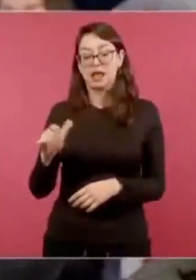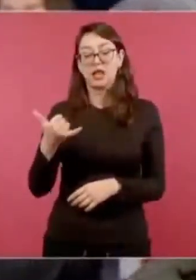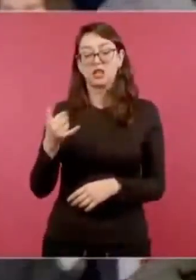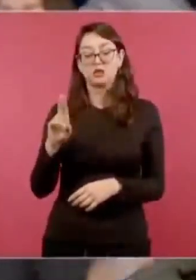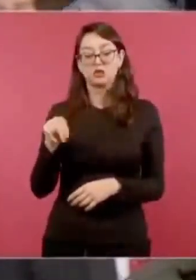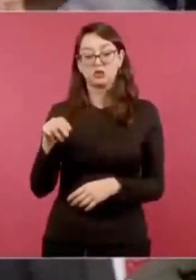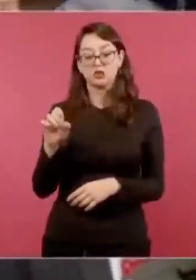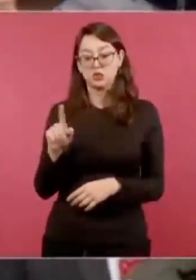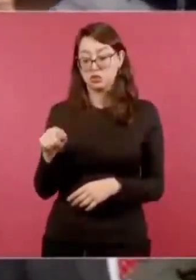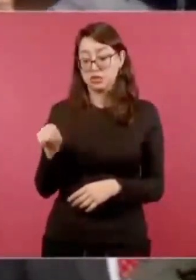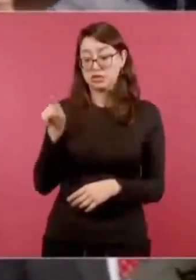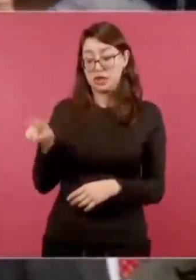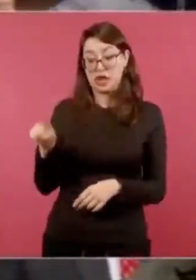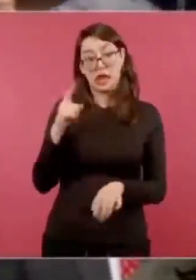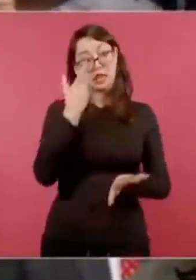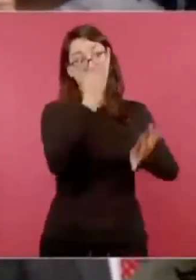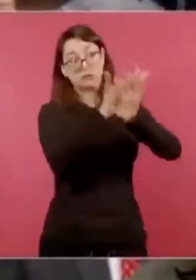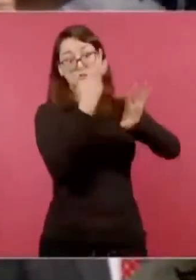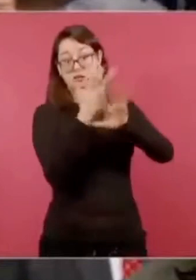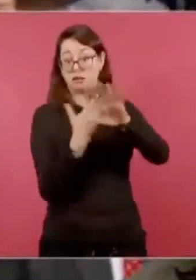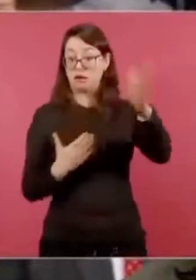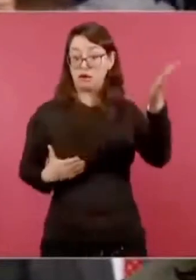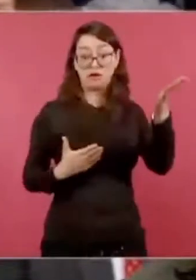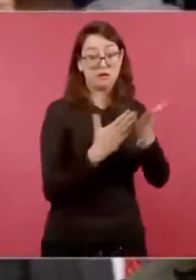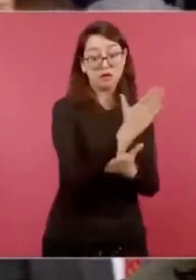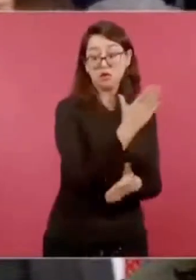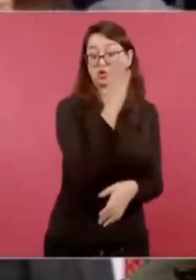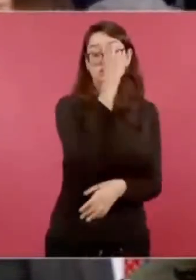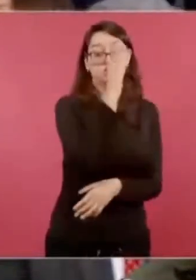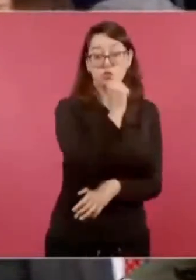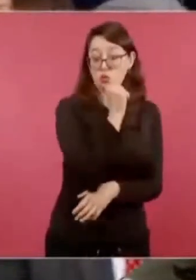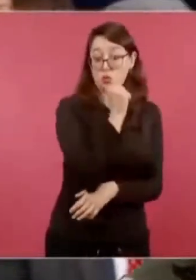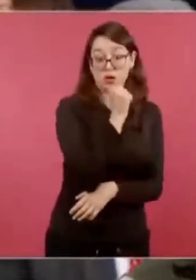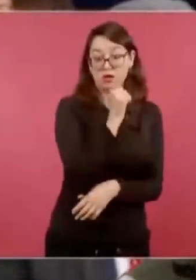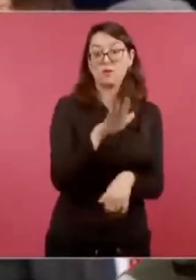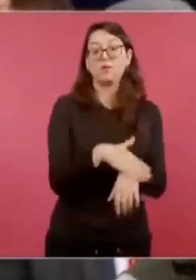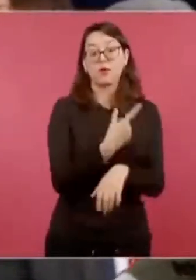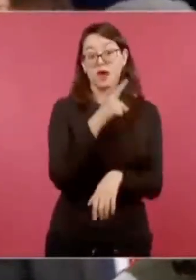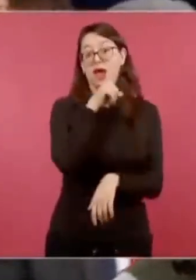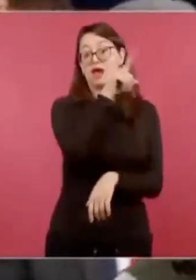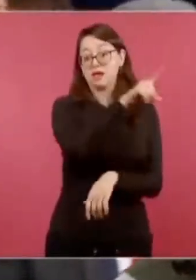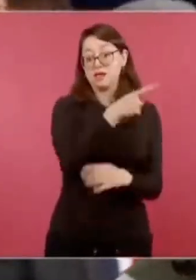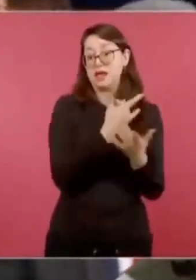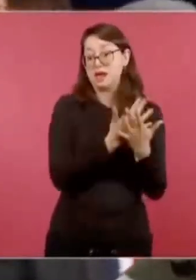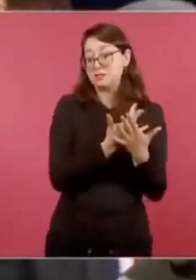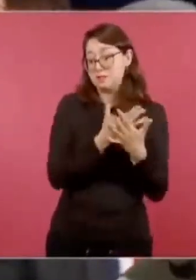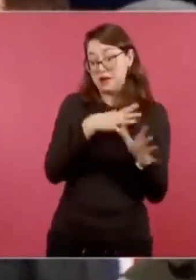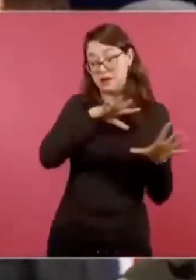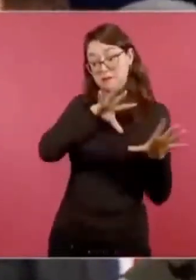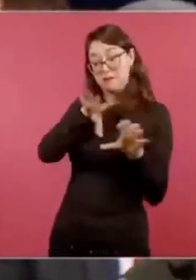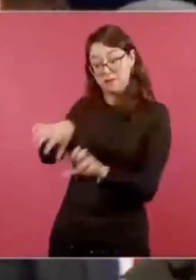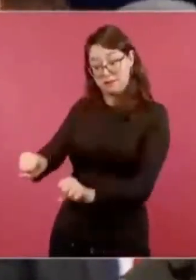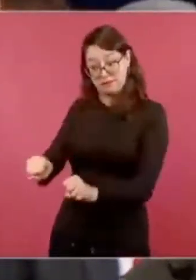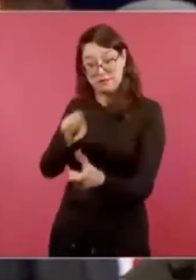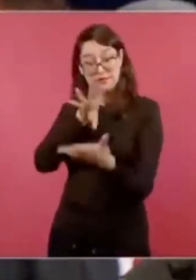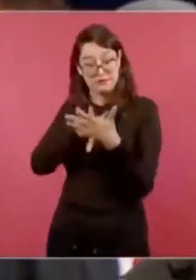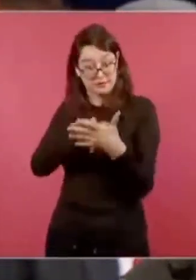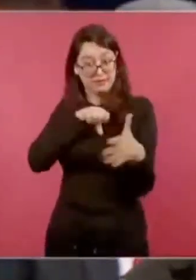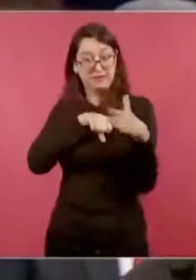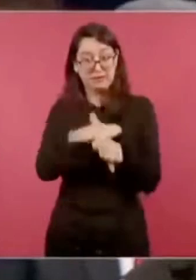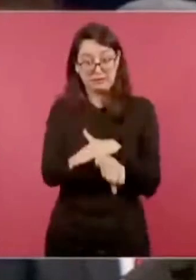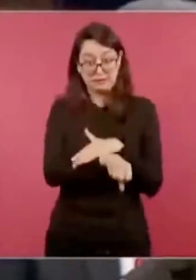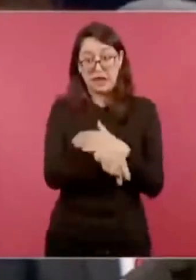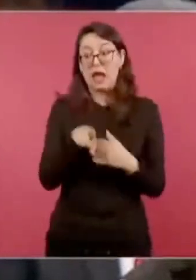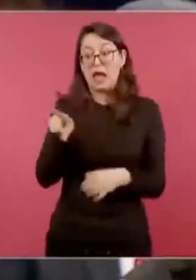autoridades de aquel país. Actualmente, él busca el Senado como suplente de su hijo en Veracruz. Su otro hijo